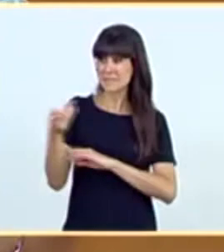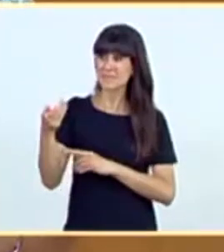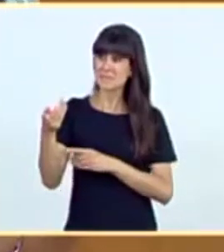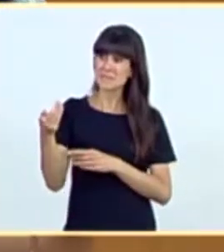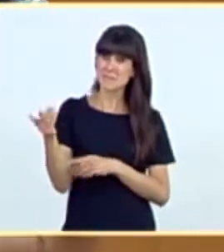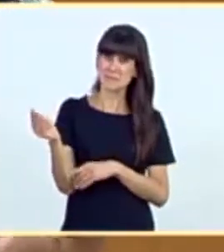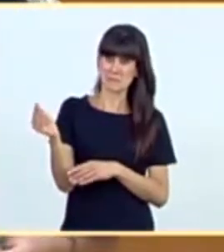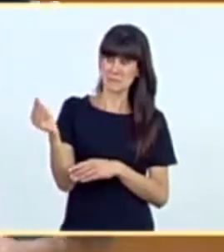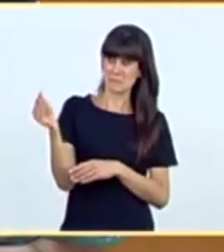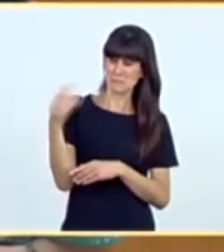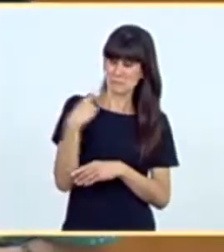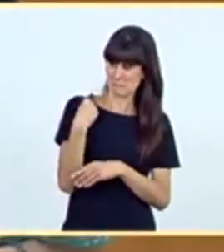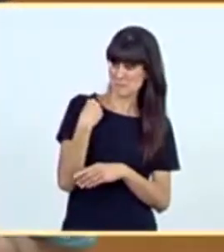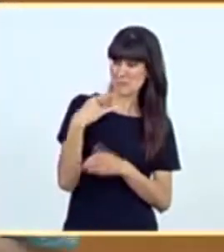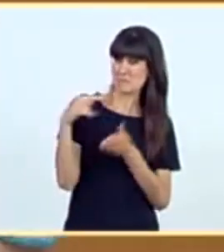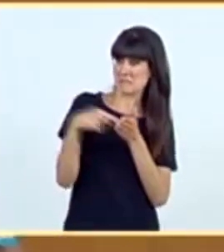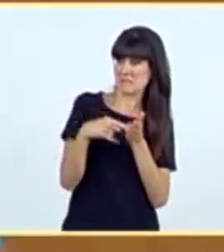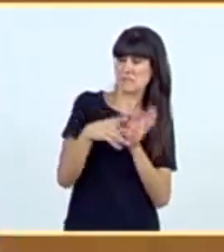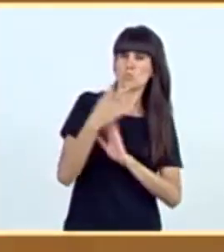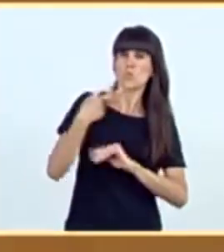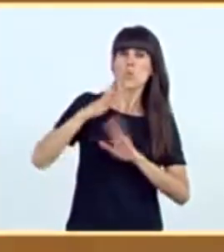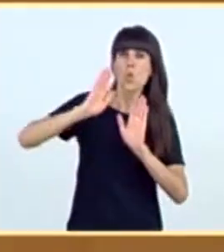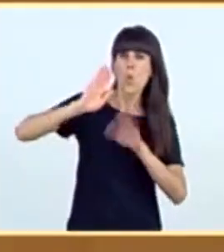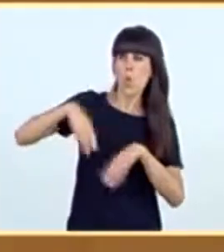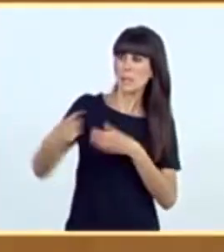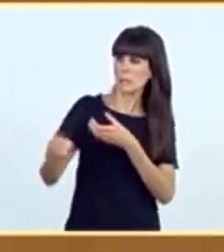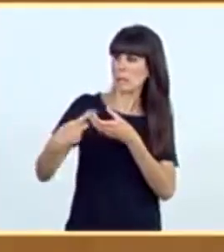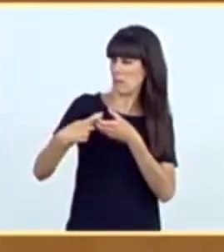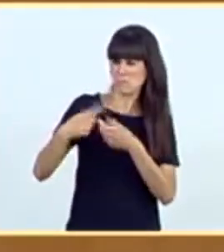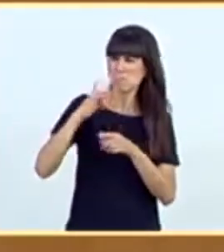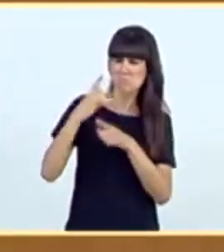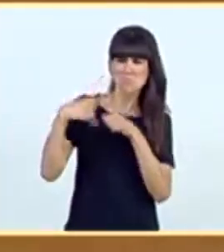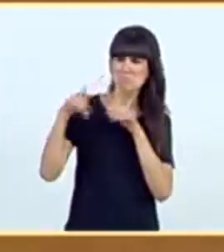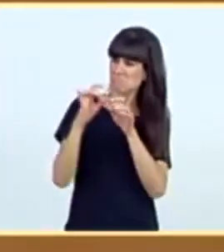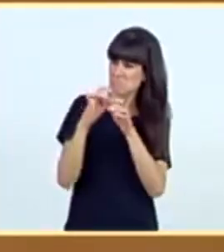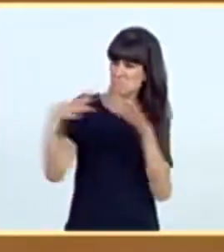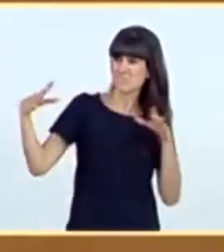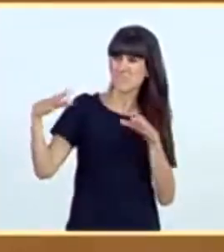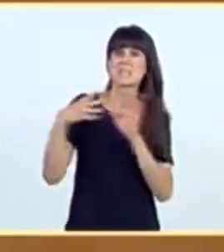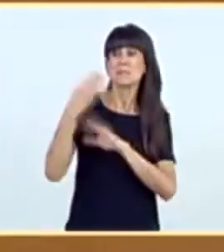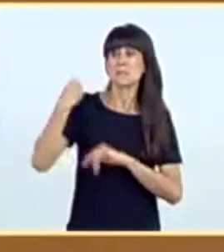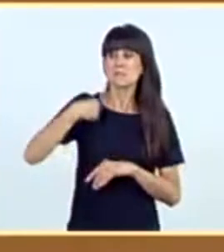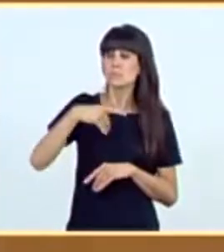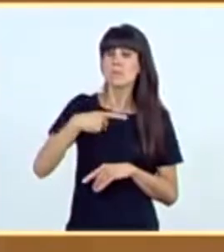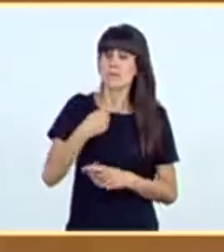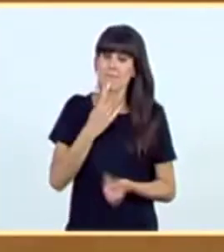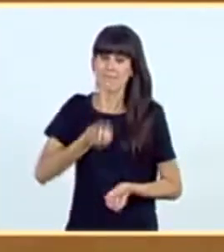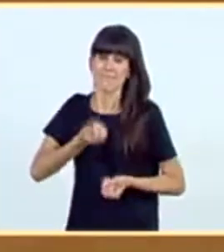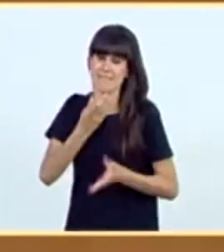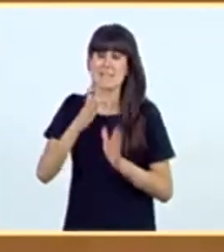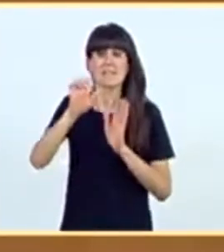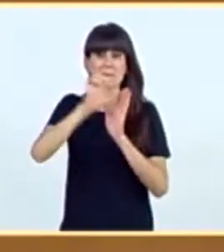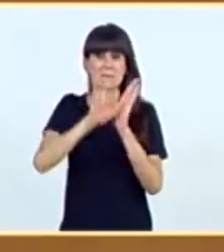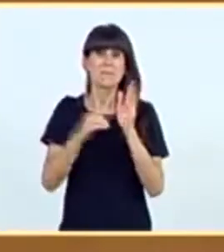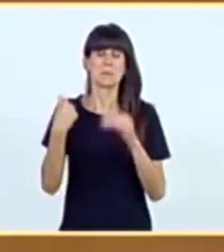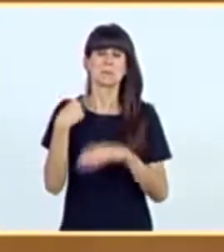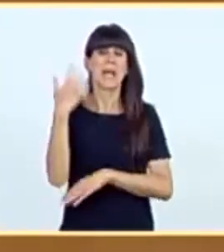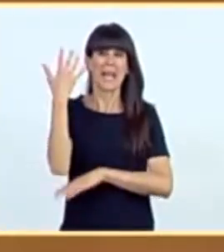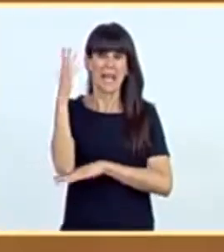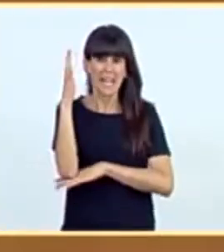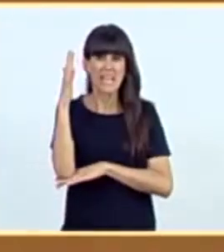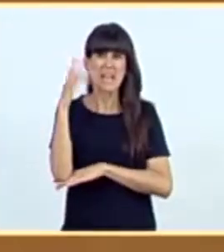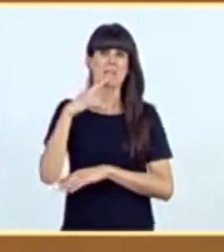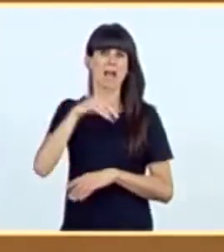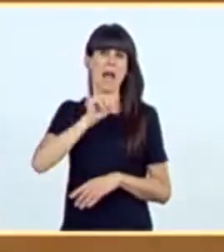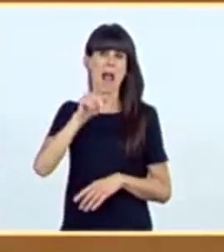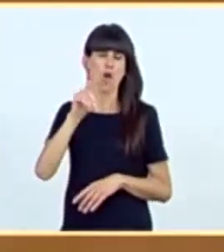presenta, nada tiene que ver con su última intervención. Yo he venido a hablarle y a contestarle del cumplimiento del Instituto de Autonomía de Guernica y de la LORAFNA. Usted ha venido